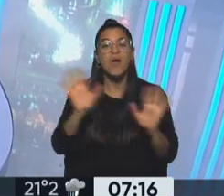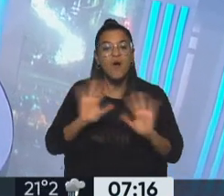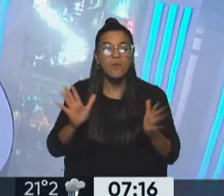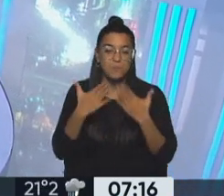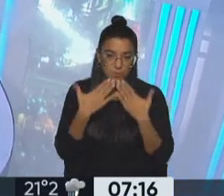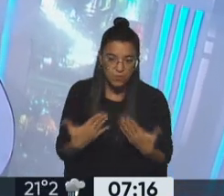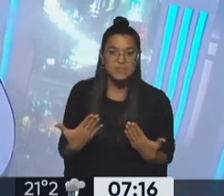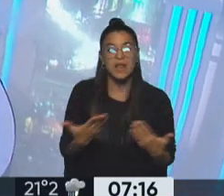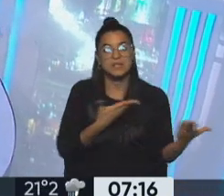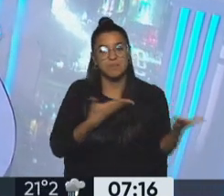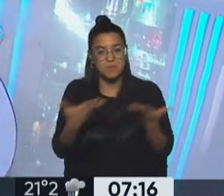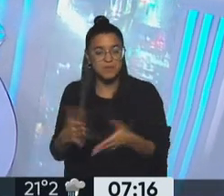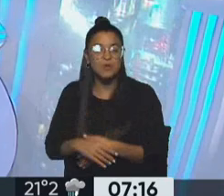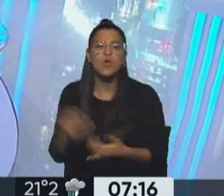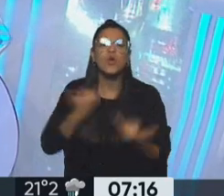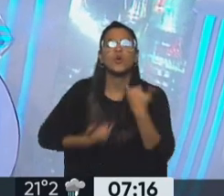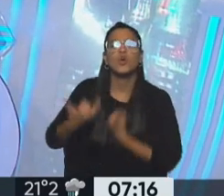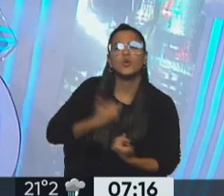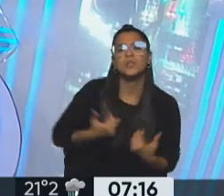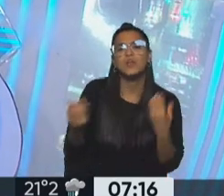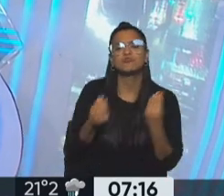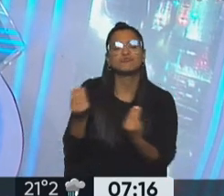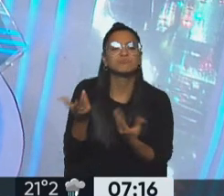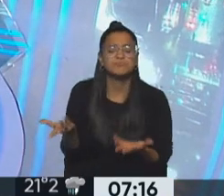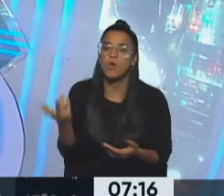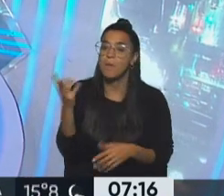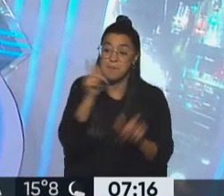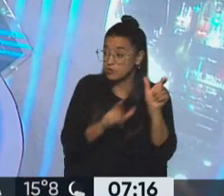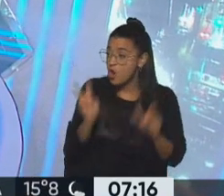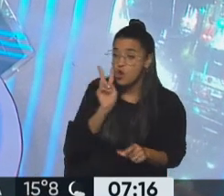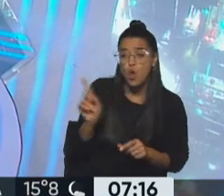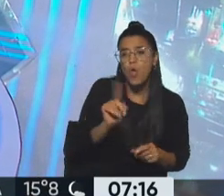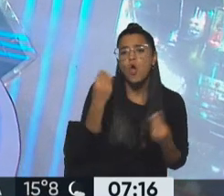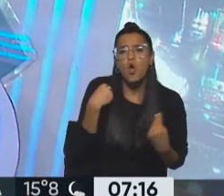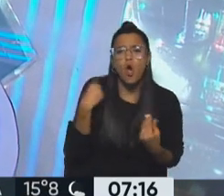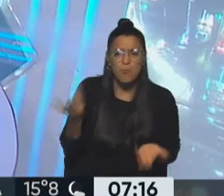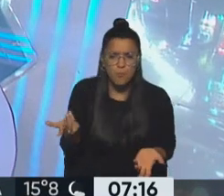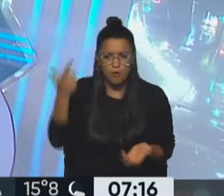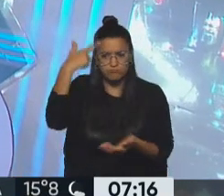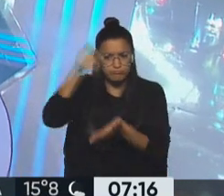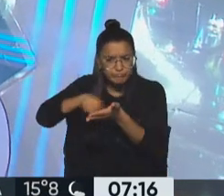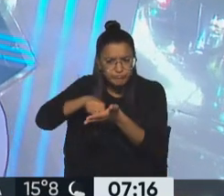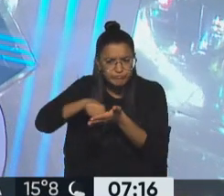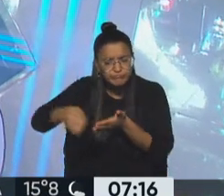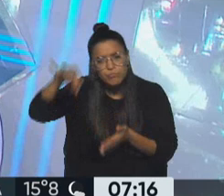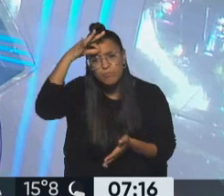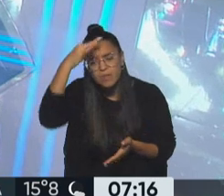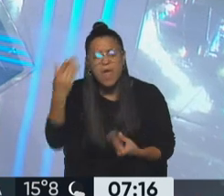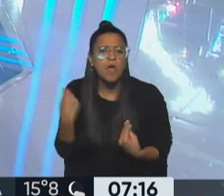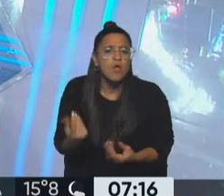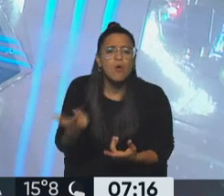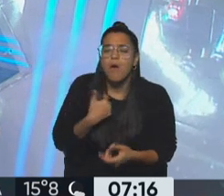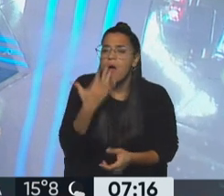Alejo por la invitación, buenos días. Contanos un poco y contale a la gente que no vio, ¿cómo llegas vos a hacer esta obra? ¿Cómo llega a vos tu